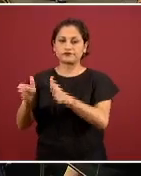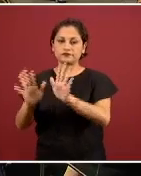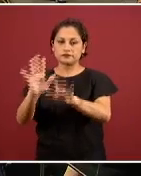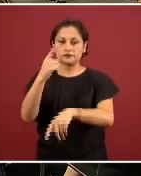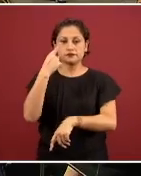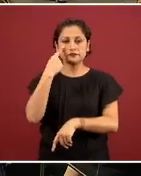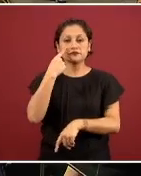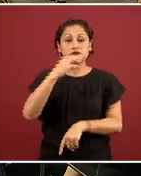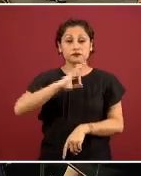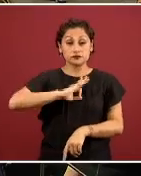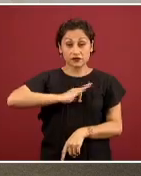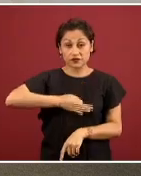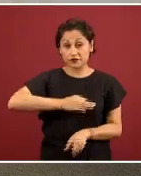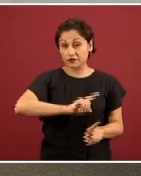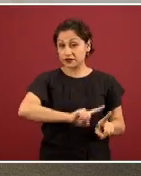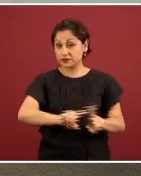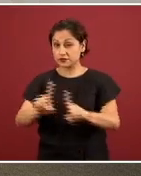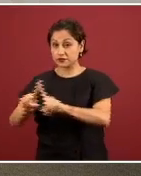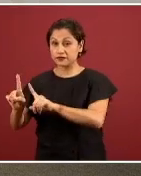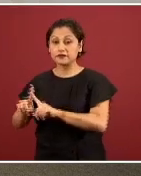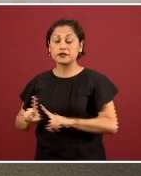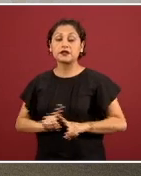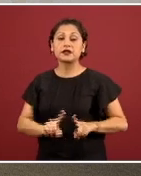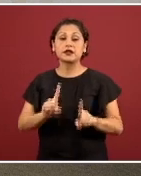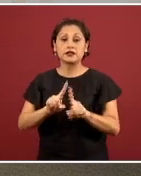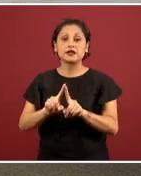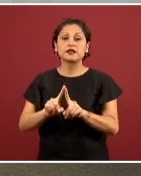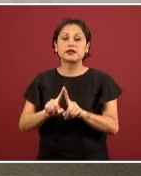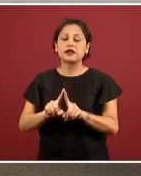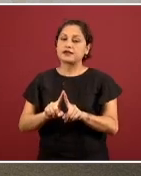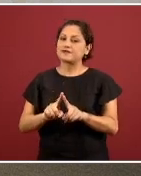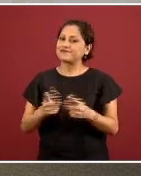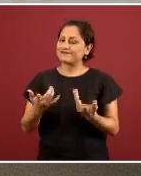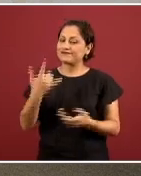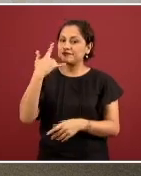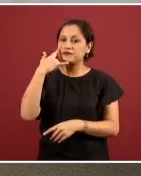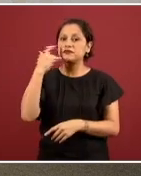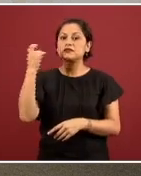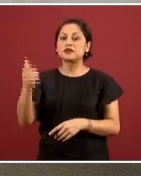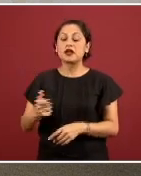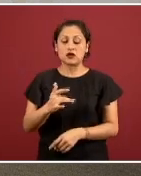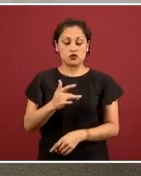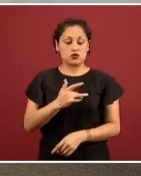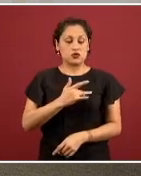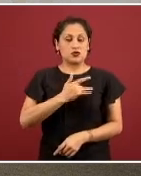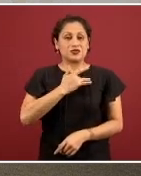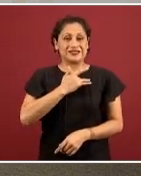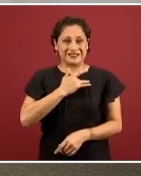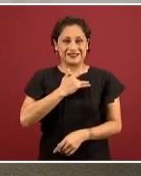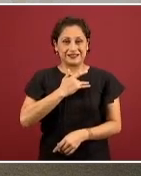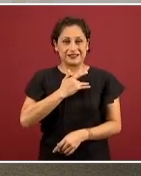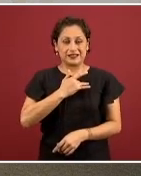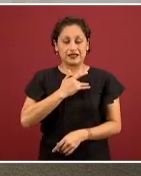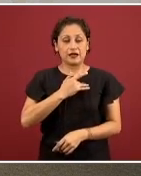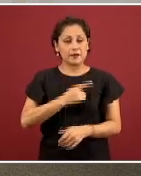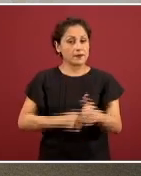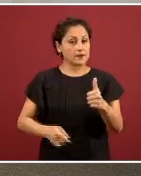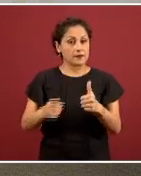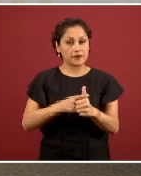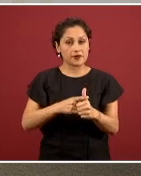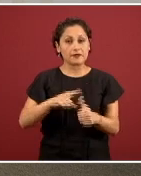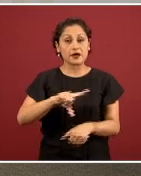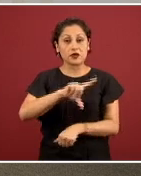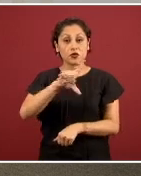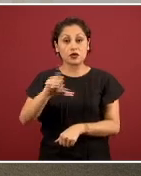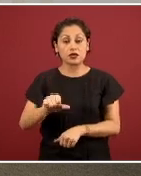infecciosas, los síntomas aparecen primero, y casi al mismo tiempo, o un poco después, aparece la capacidad de